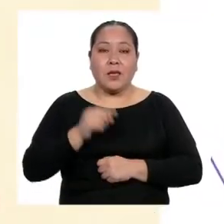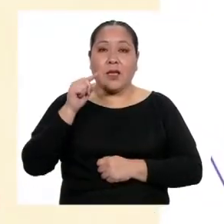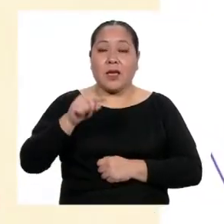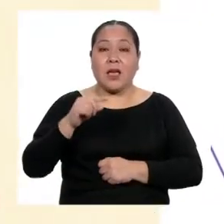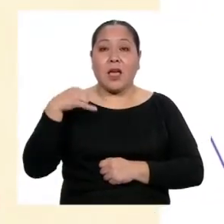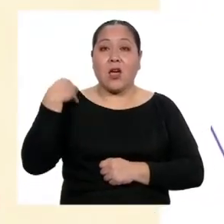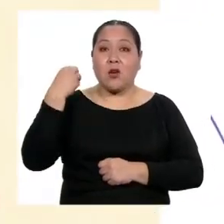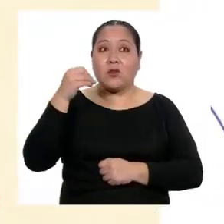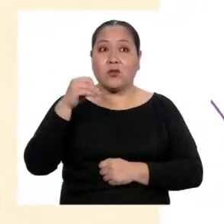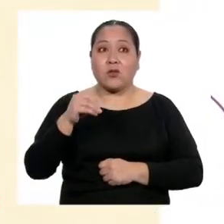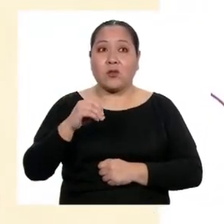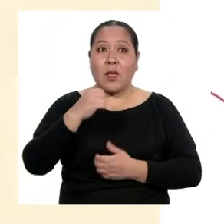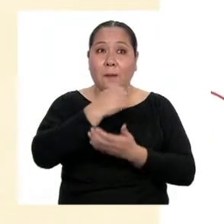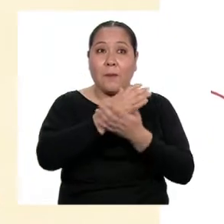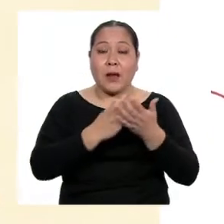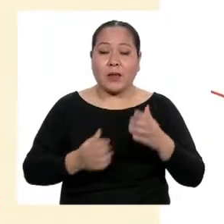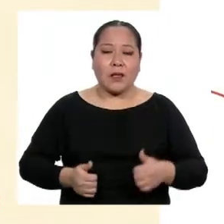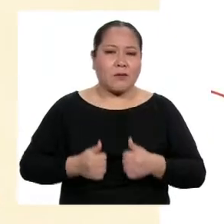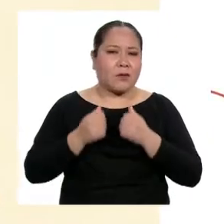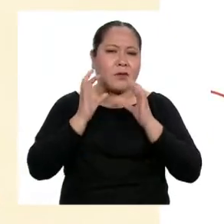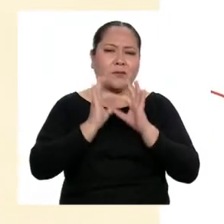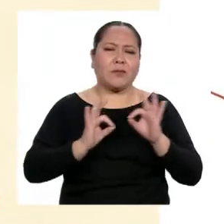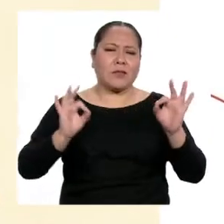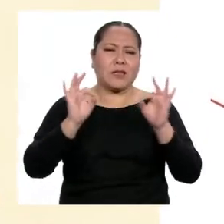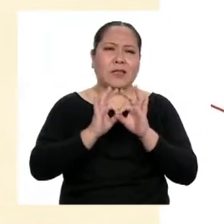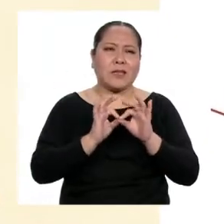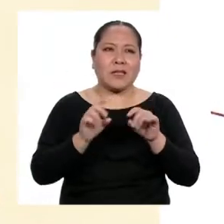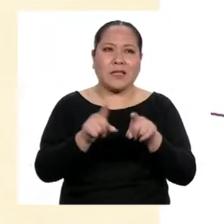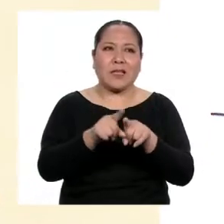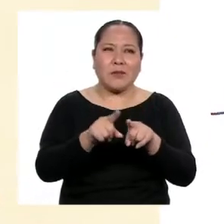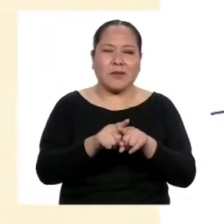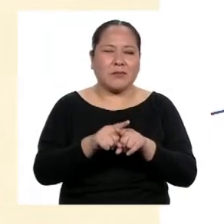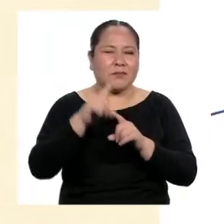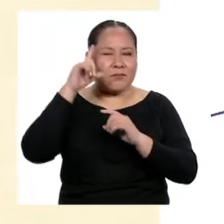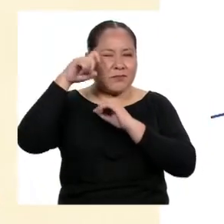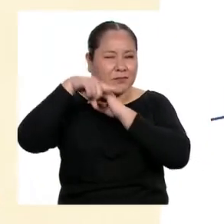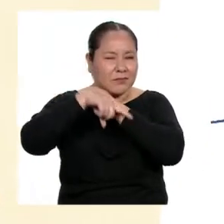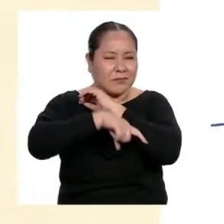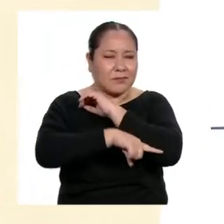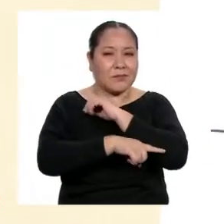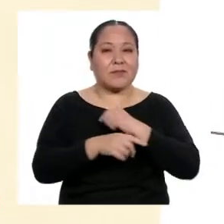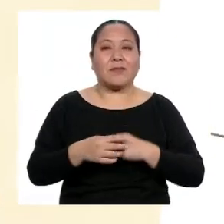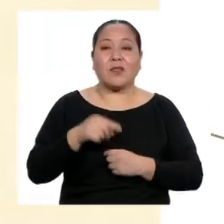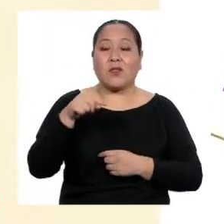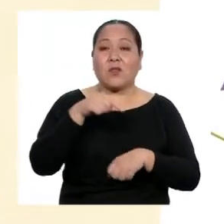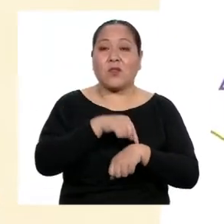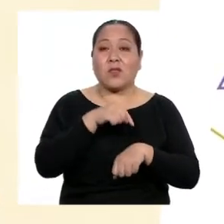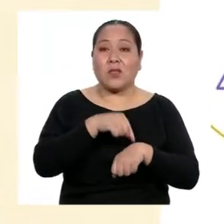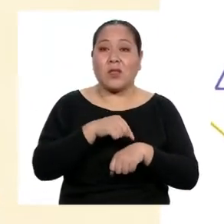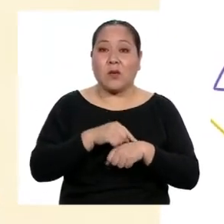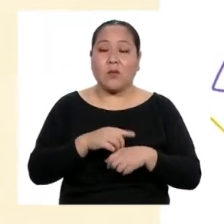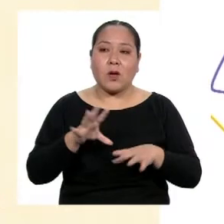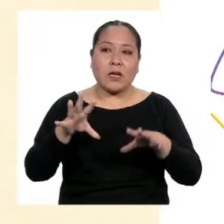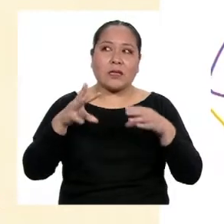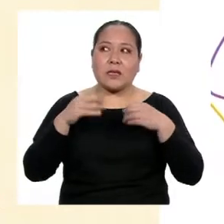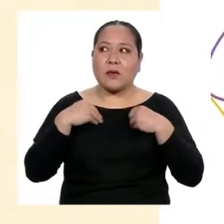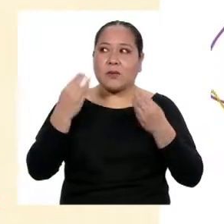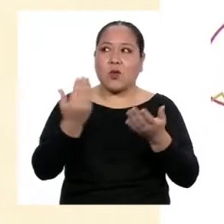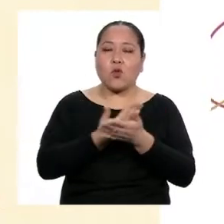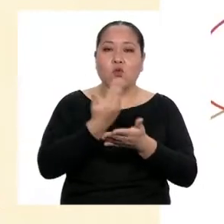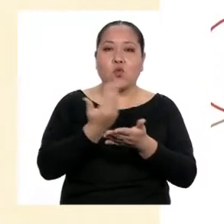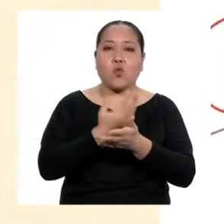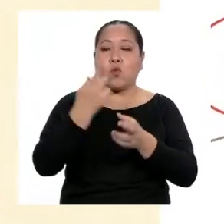de las fases de la vida más fascinantes y quizá más complejas. Una época en que se asumen nuevas